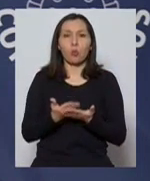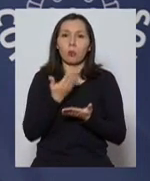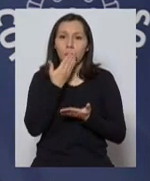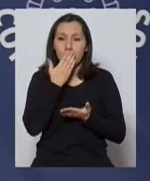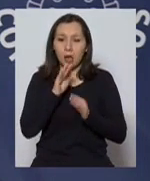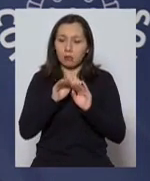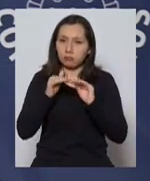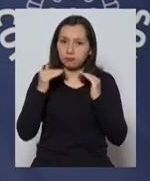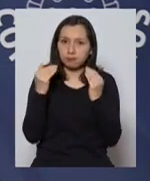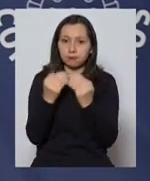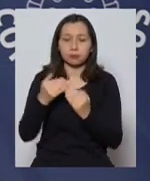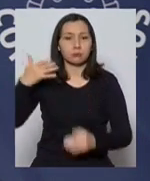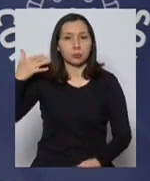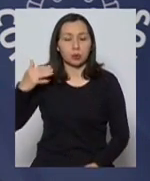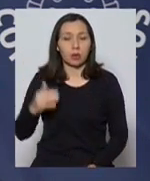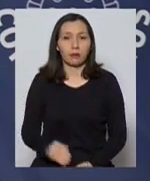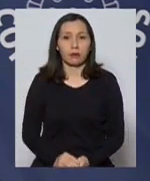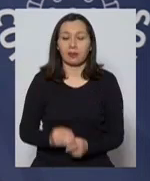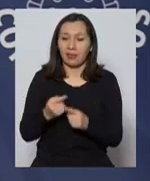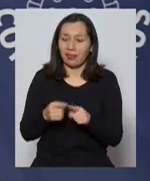forma completamente diferente.